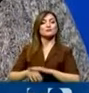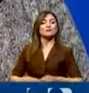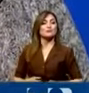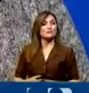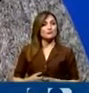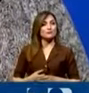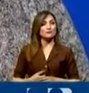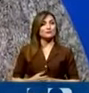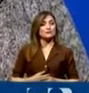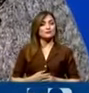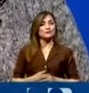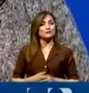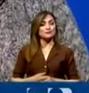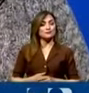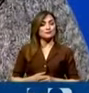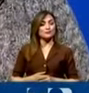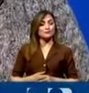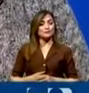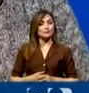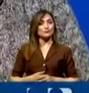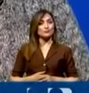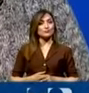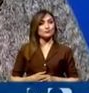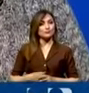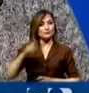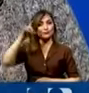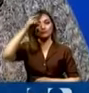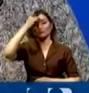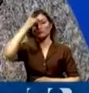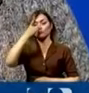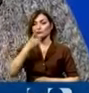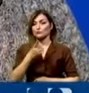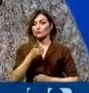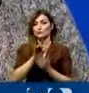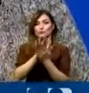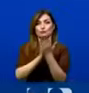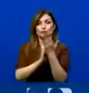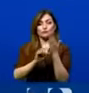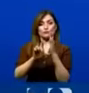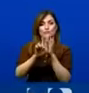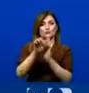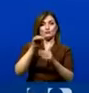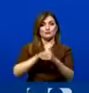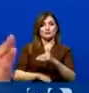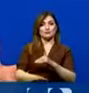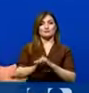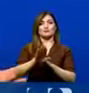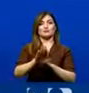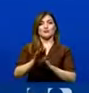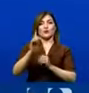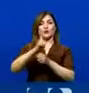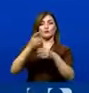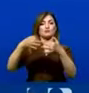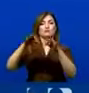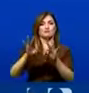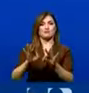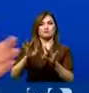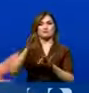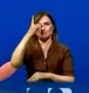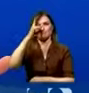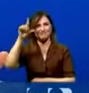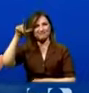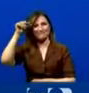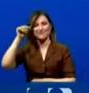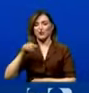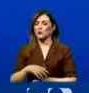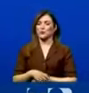En realidad, Liz, no es una posición del gobierno que los proyectos de ley que envía entren por el Ministerio de la Ley. En algunas